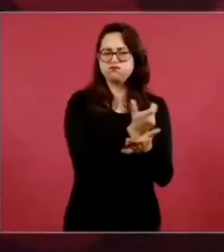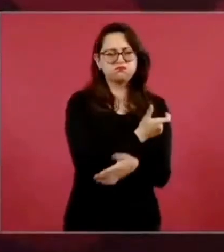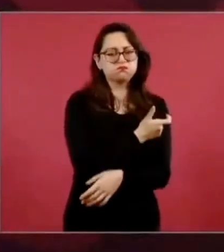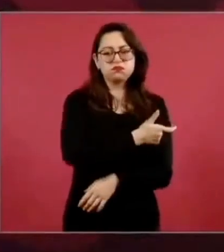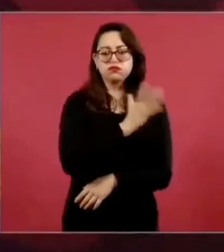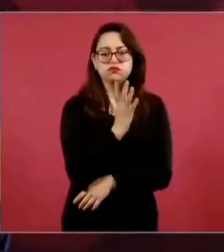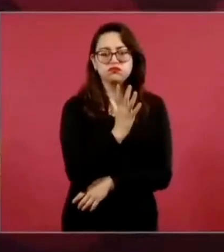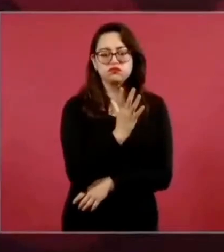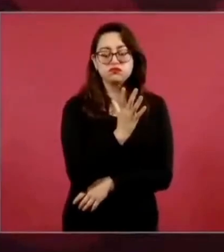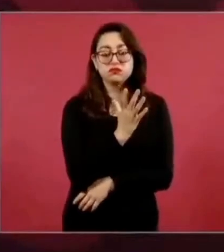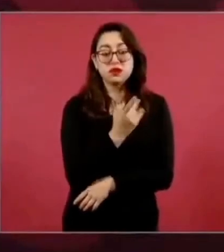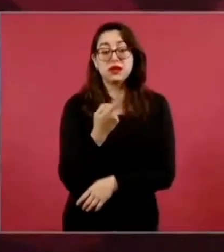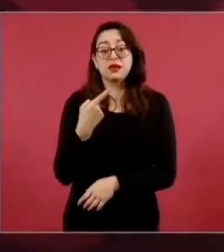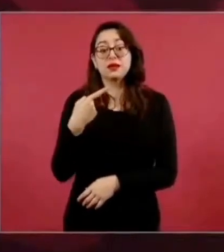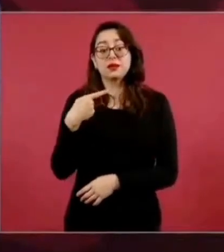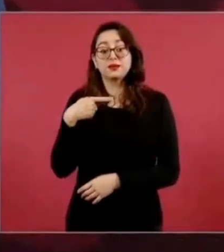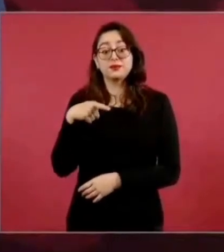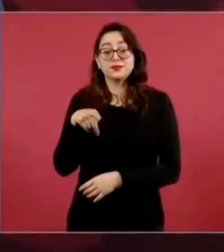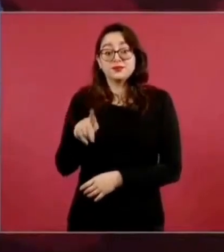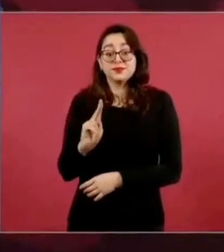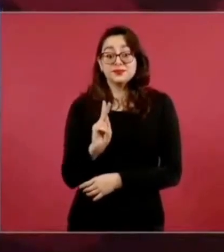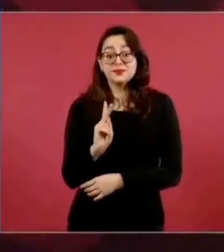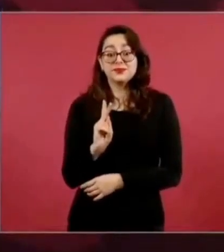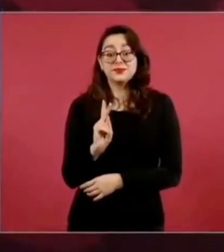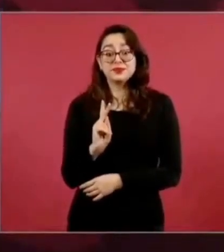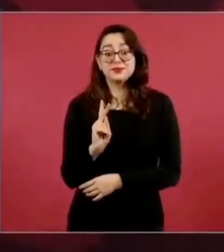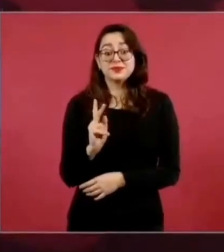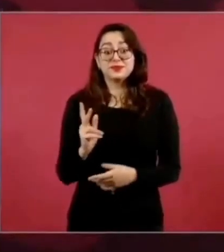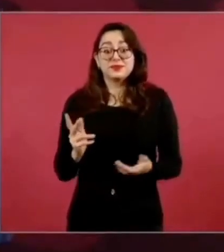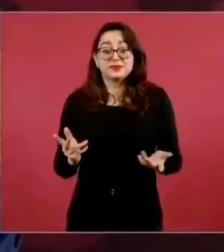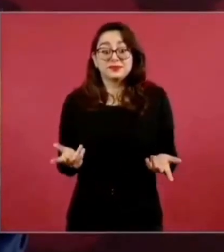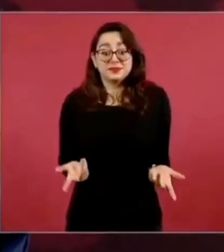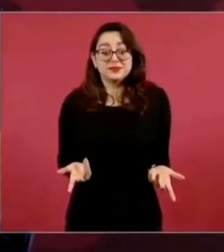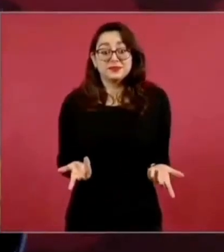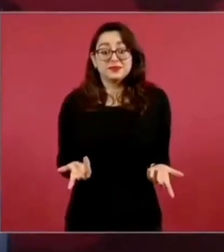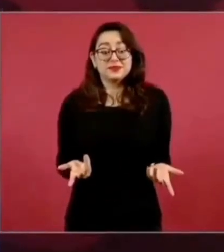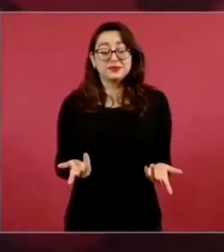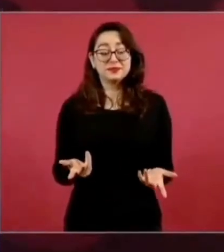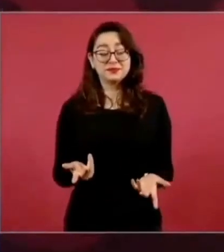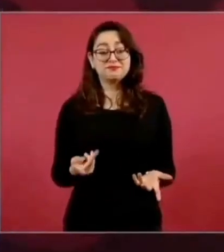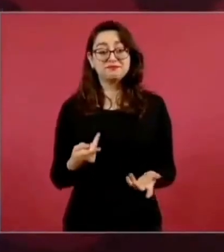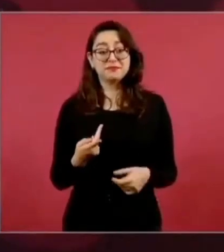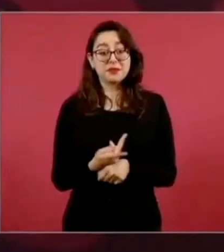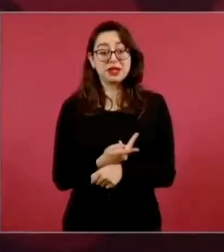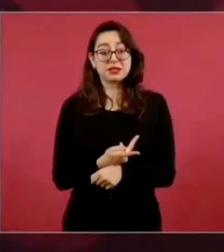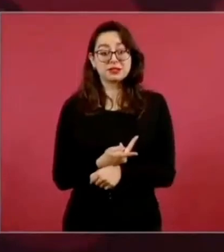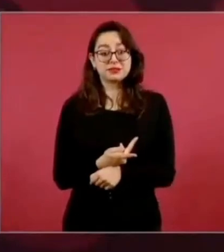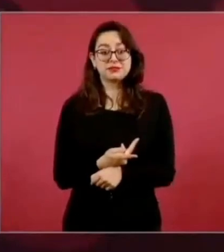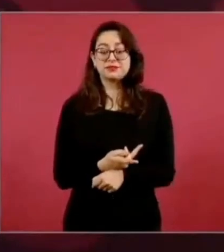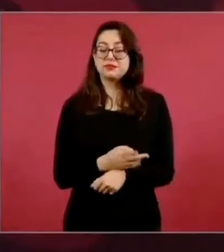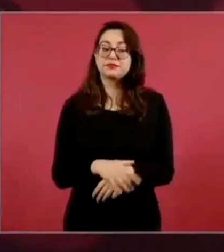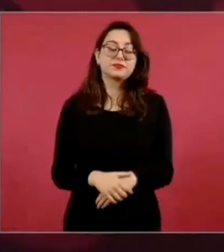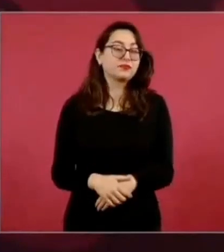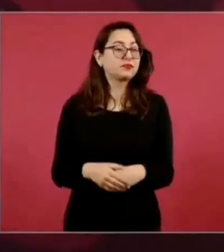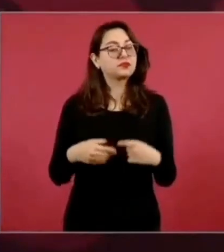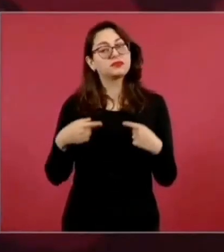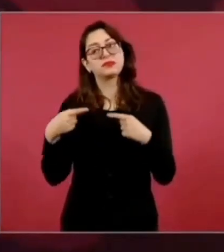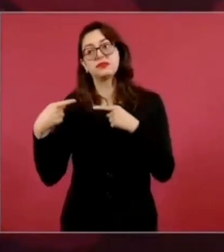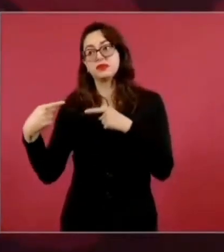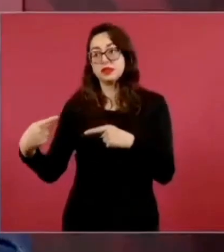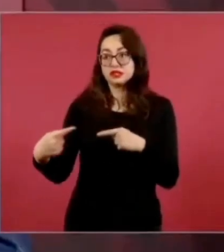estamos, desde hace tiempo, remando contra corriente.